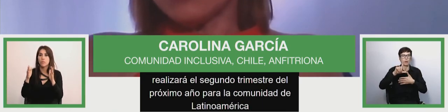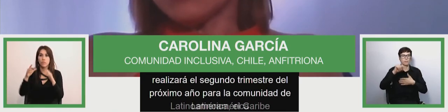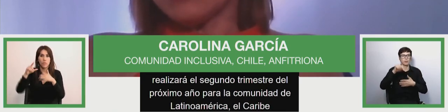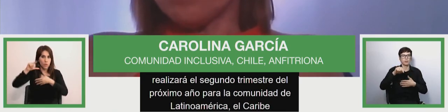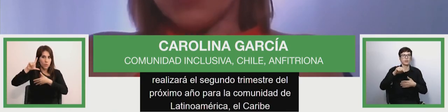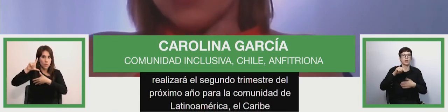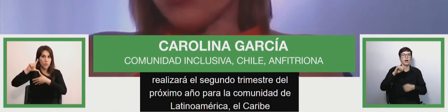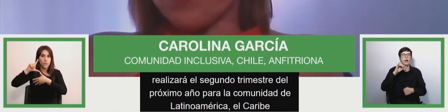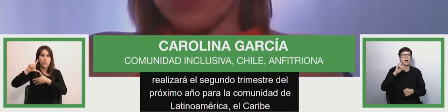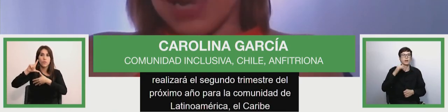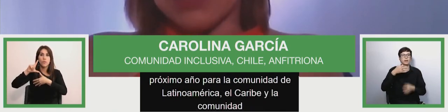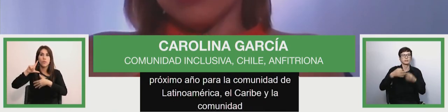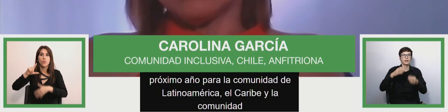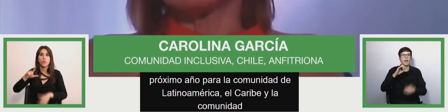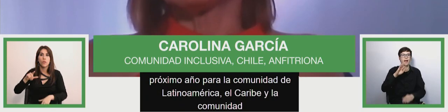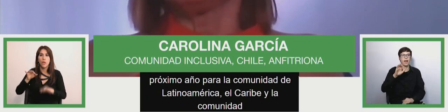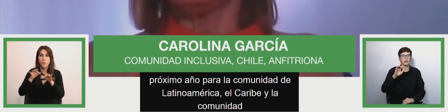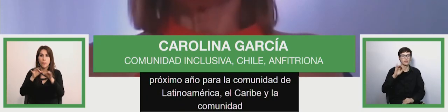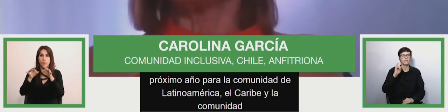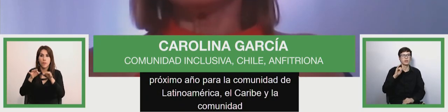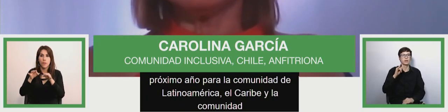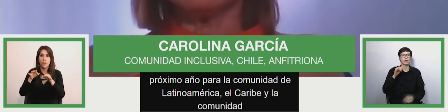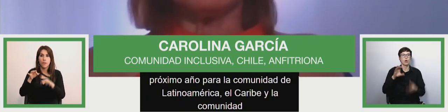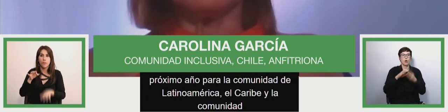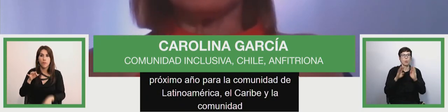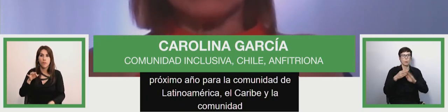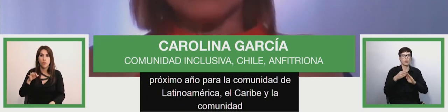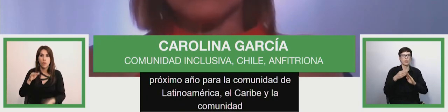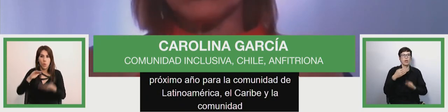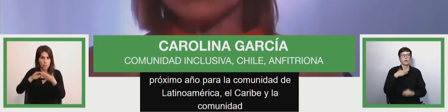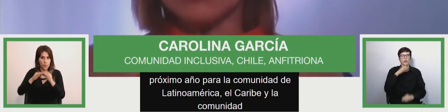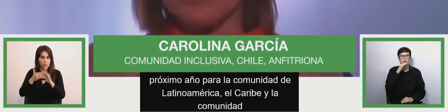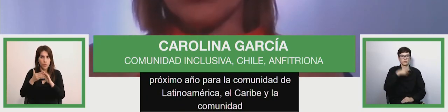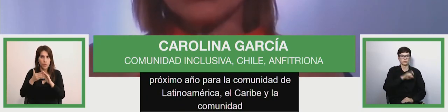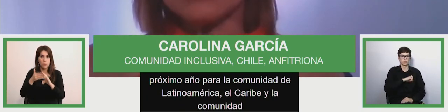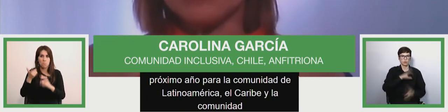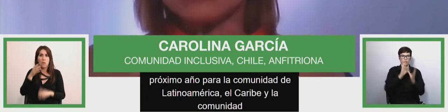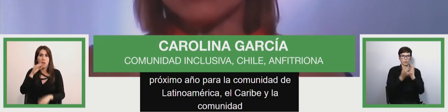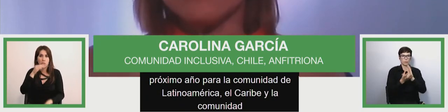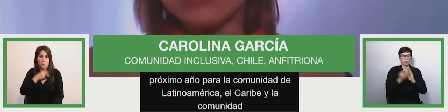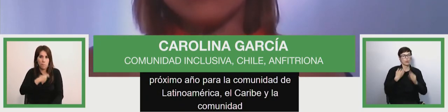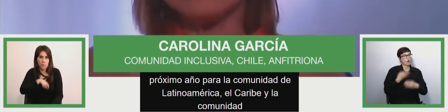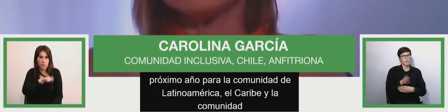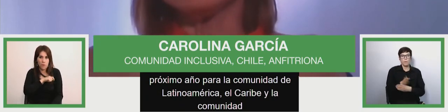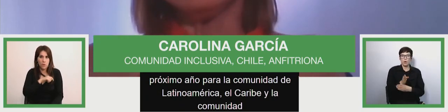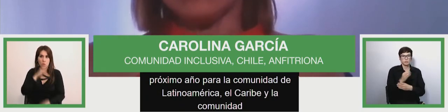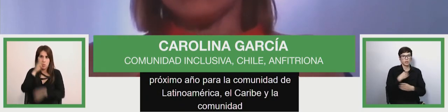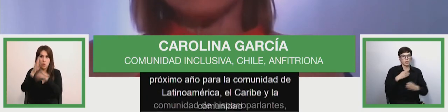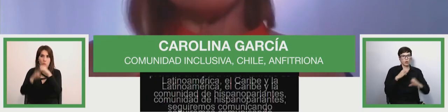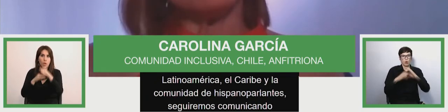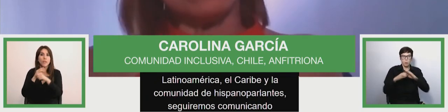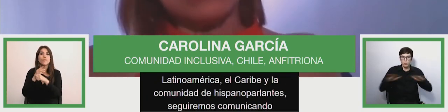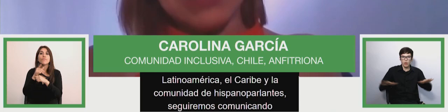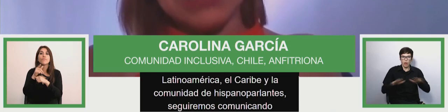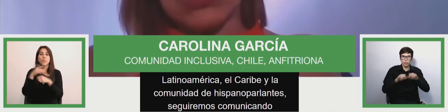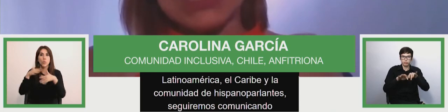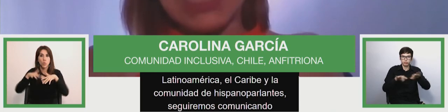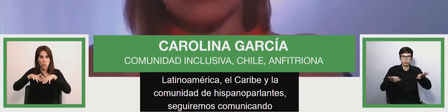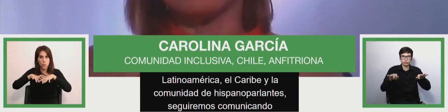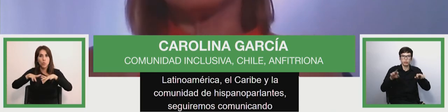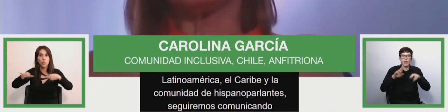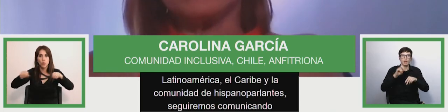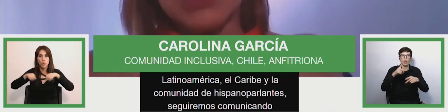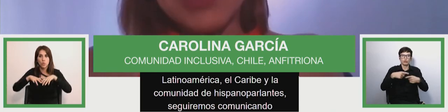de hispanoparlantes seguiremos comunicando nuestras próximas actividades a través de las redes